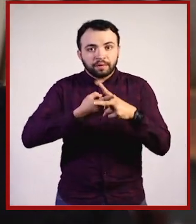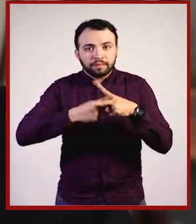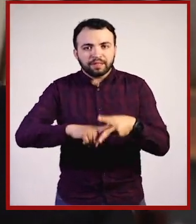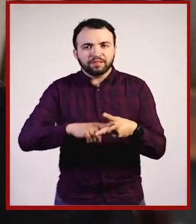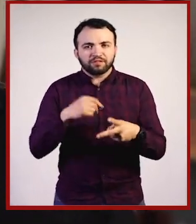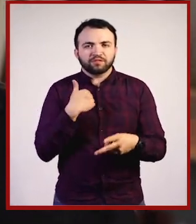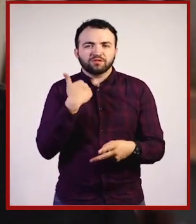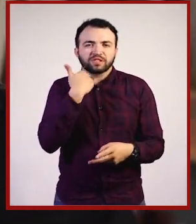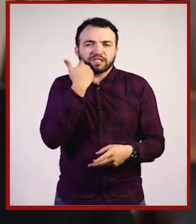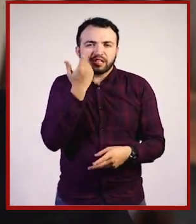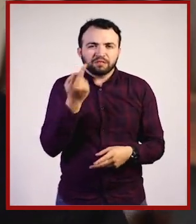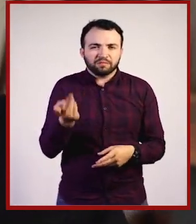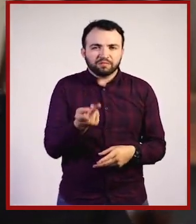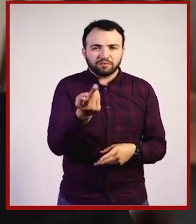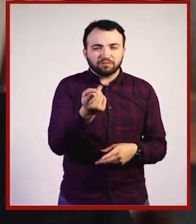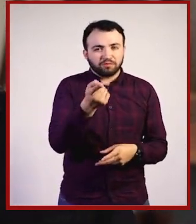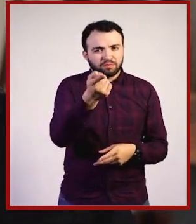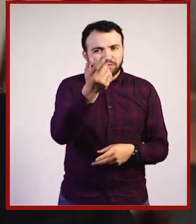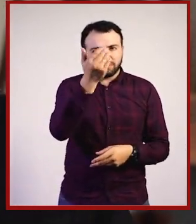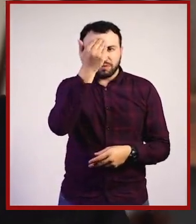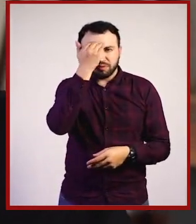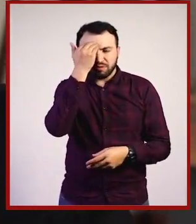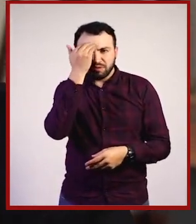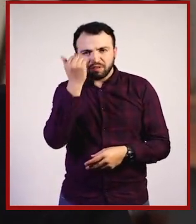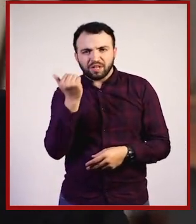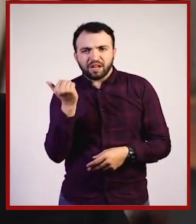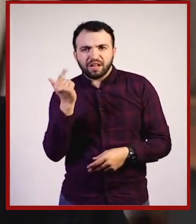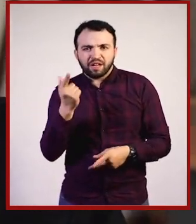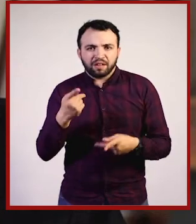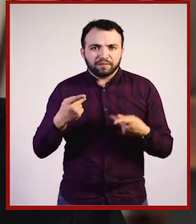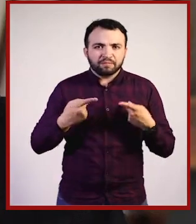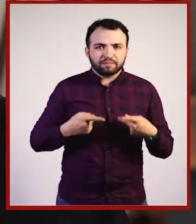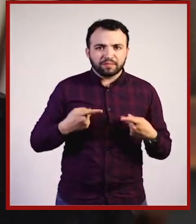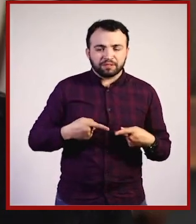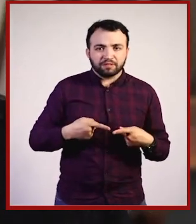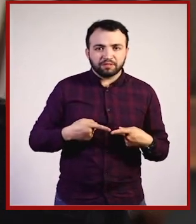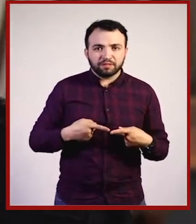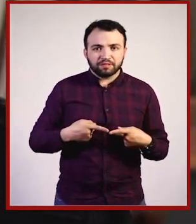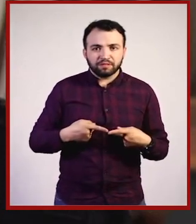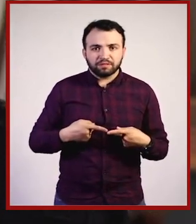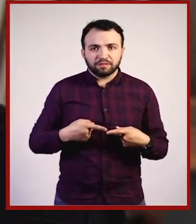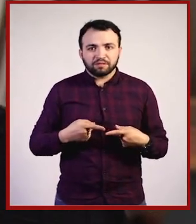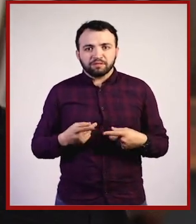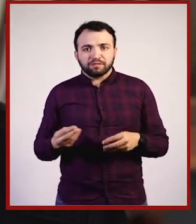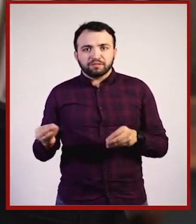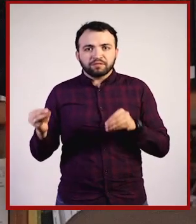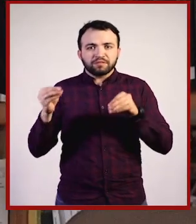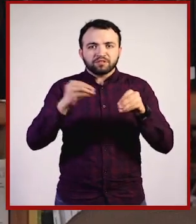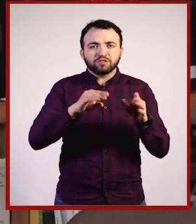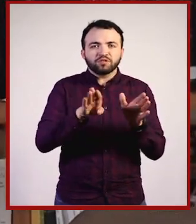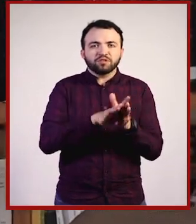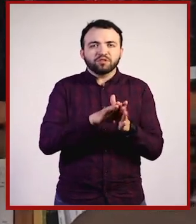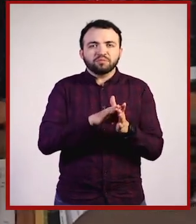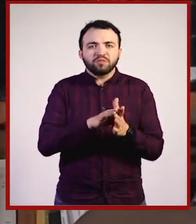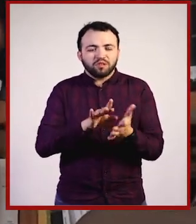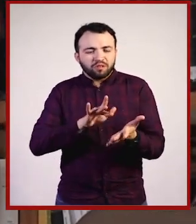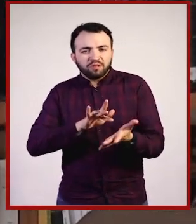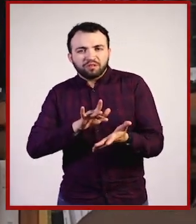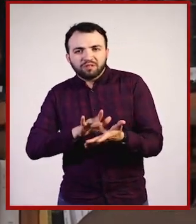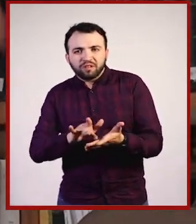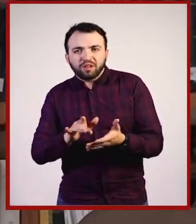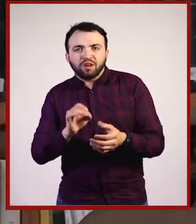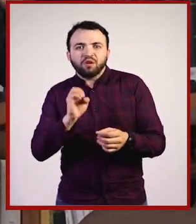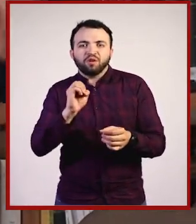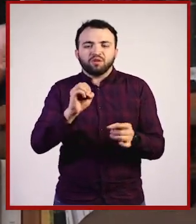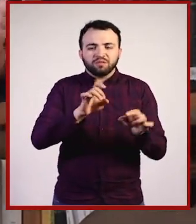quiero preguntarles si ustedes conocen a alguien que se haya gestionado a través de una dádiva o pago. Que le agilicen un